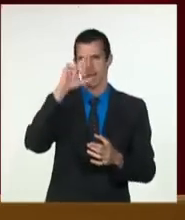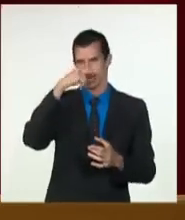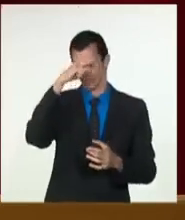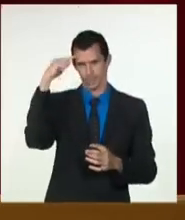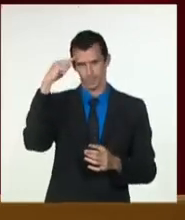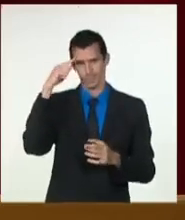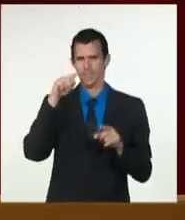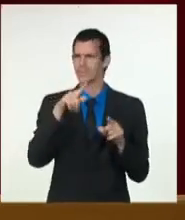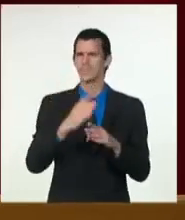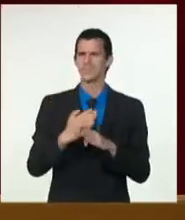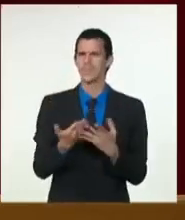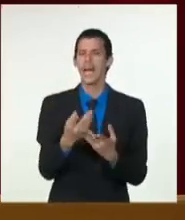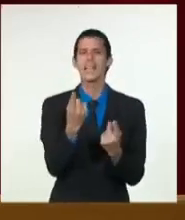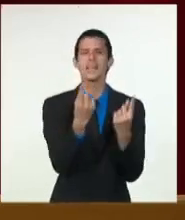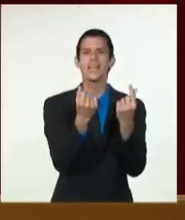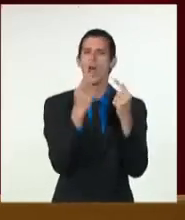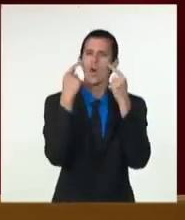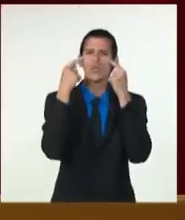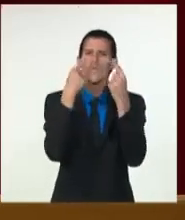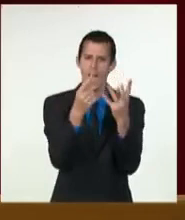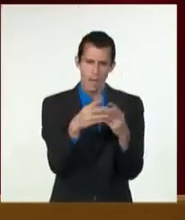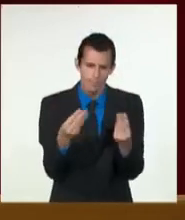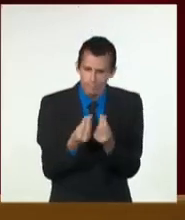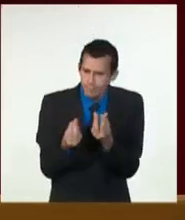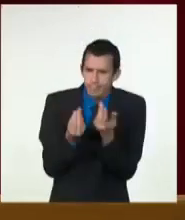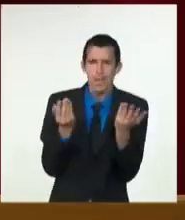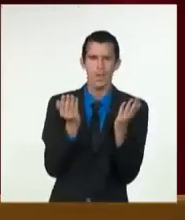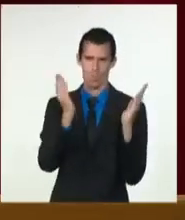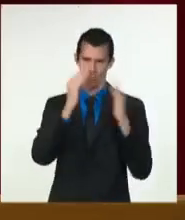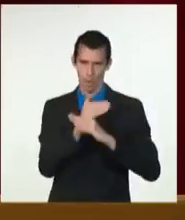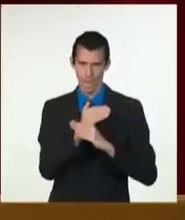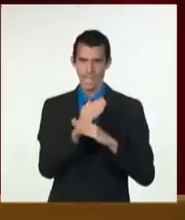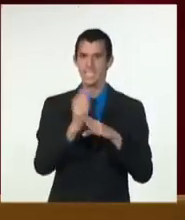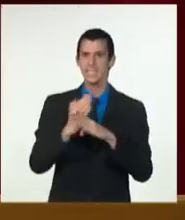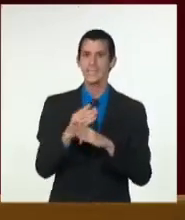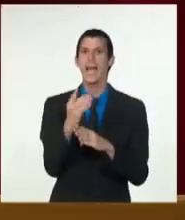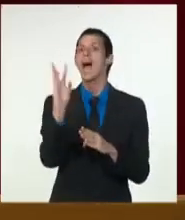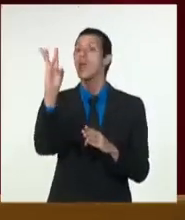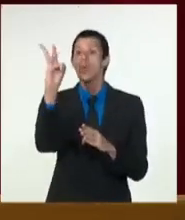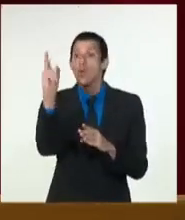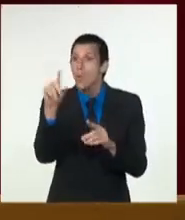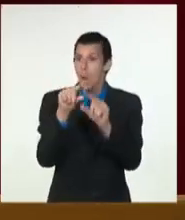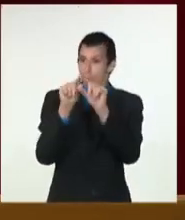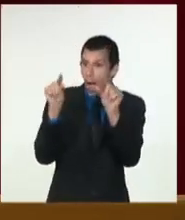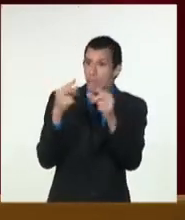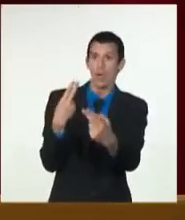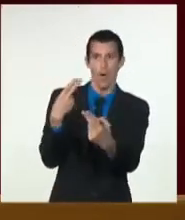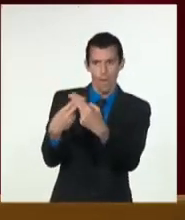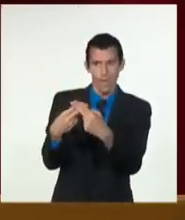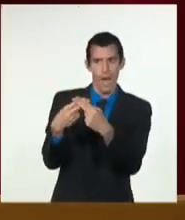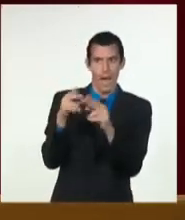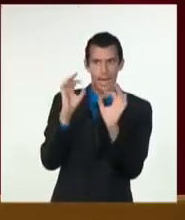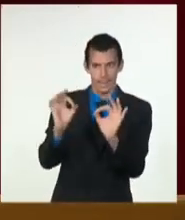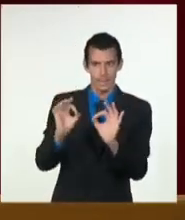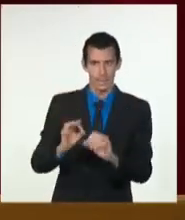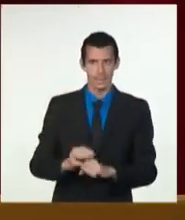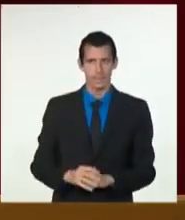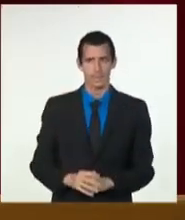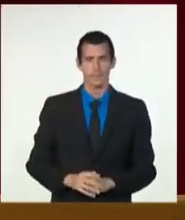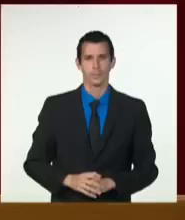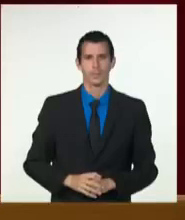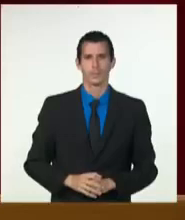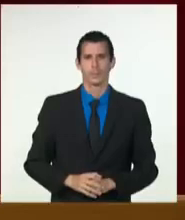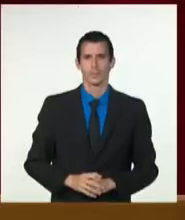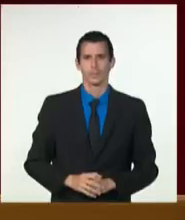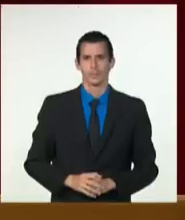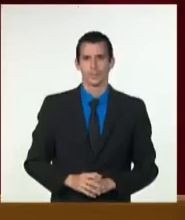medios electrónicos de pago como forma más rápida mediante el encadenamiento de sectores productivos con la creación de nuevos productos